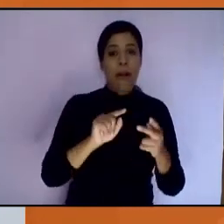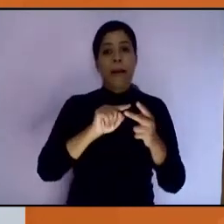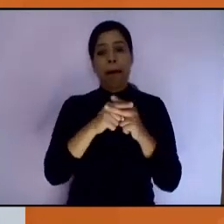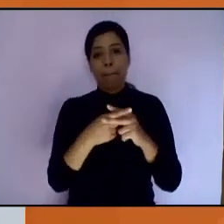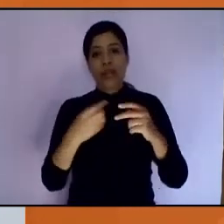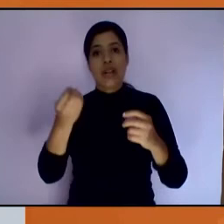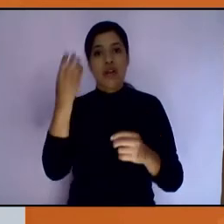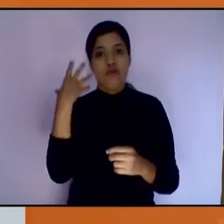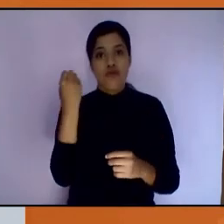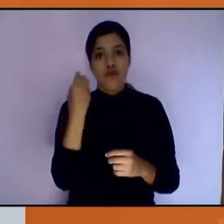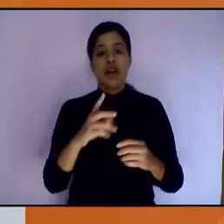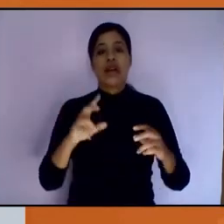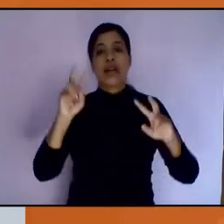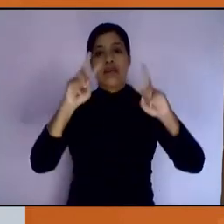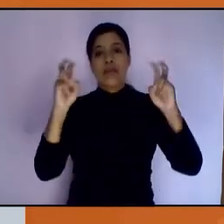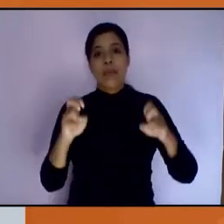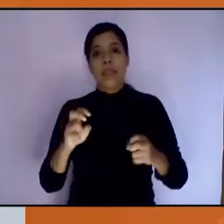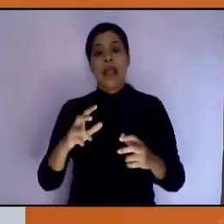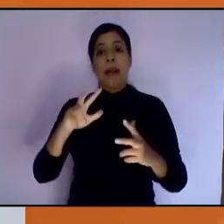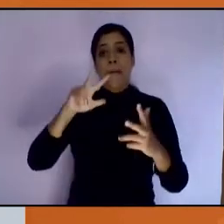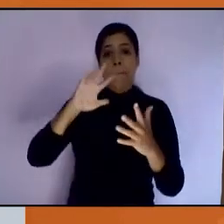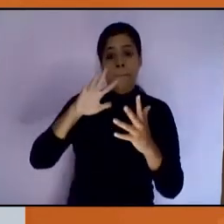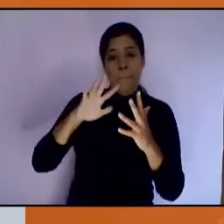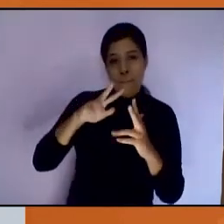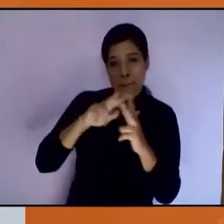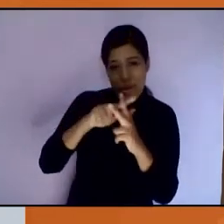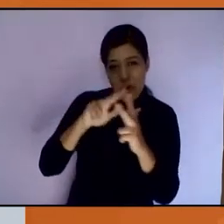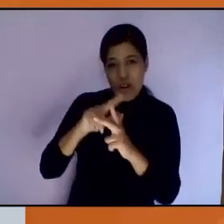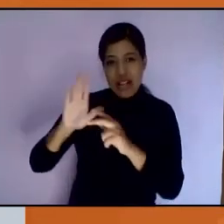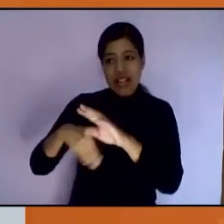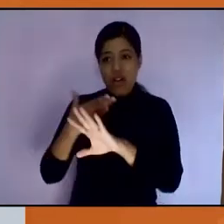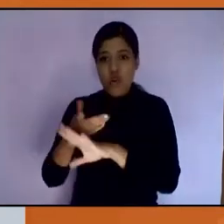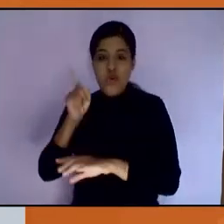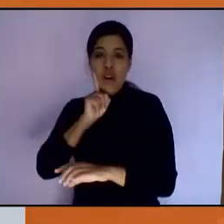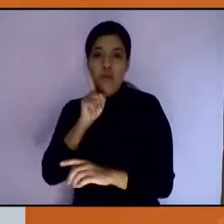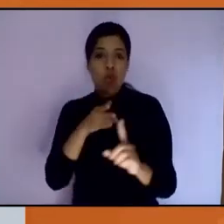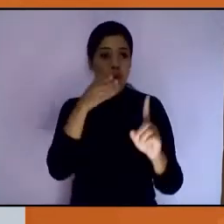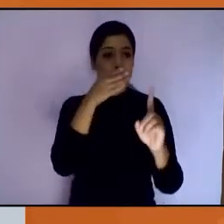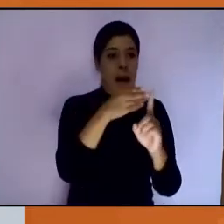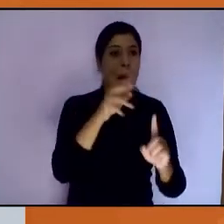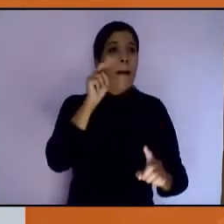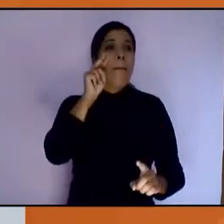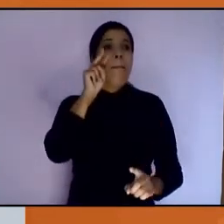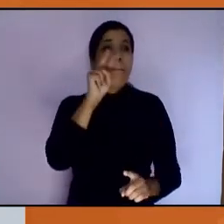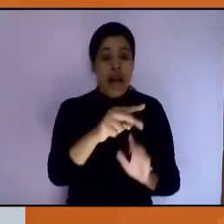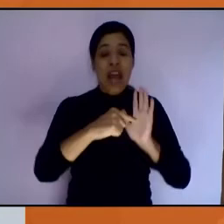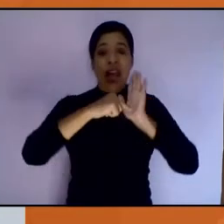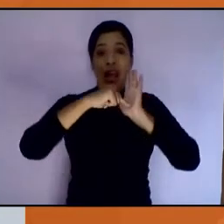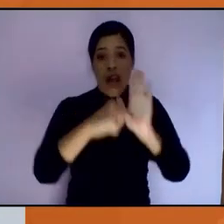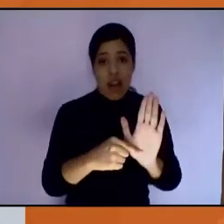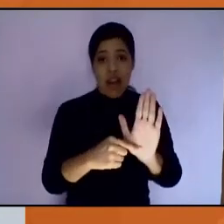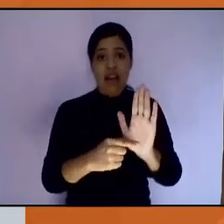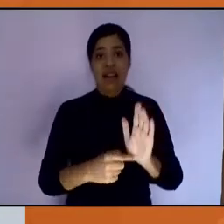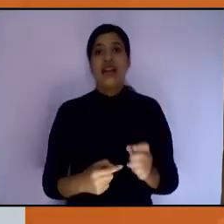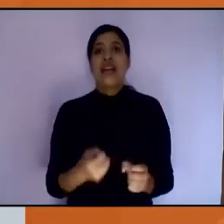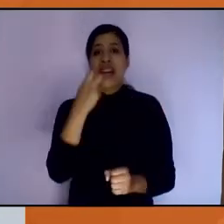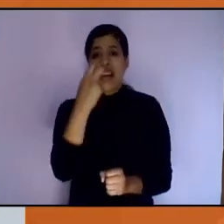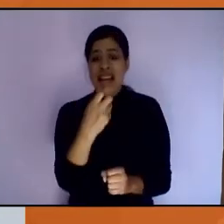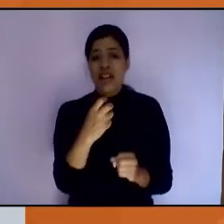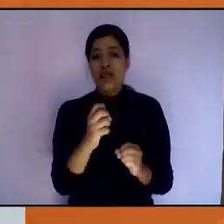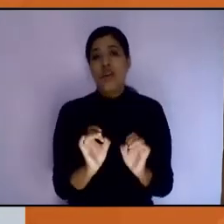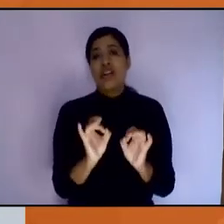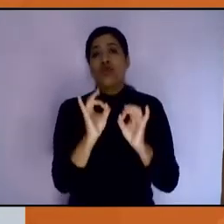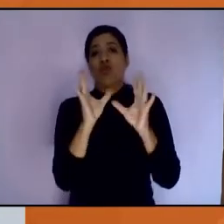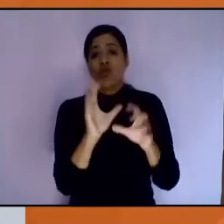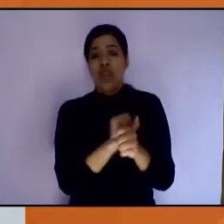jornada denominado Violencias contra las Mujeres, que tiene como propósito visibilizar el impacto de esta nueva pandemia del COVID